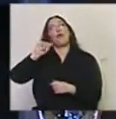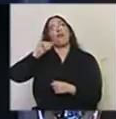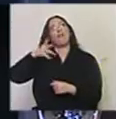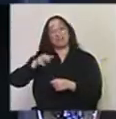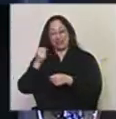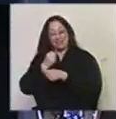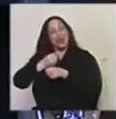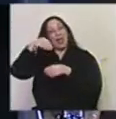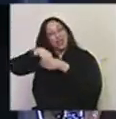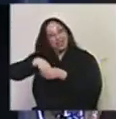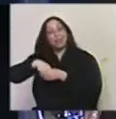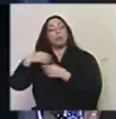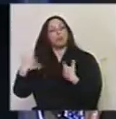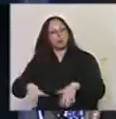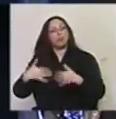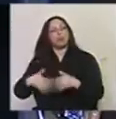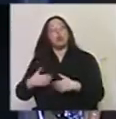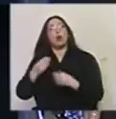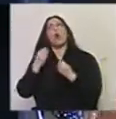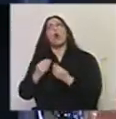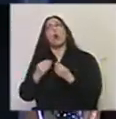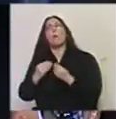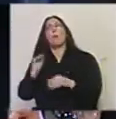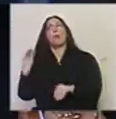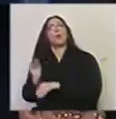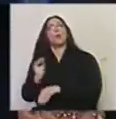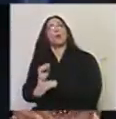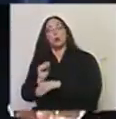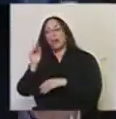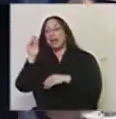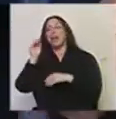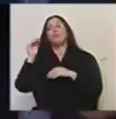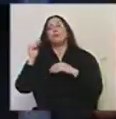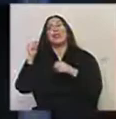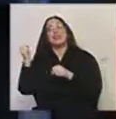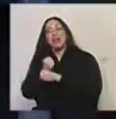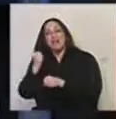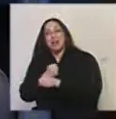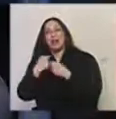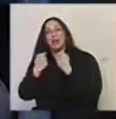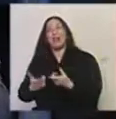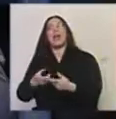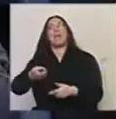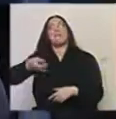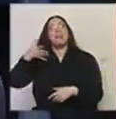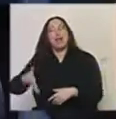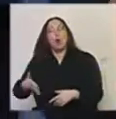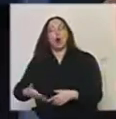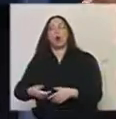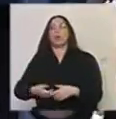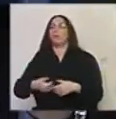vinculados a cómo la cultura construye trabajo y genera valor y es